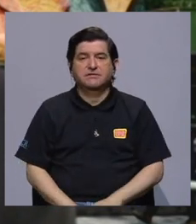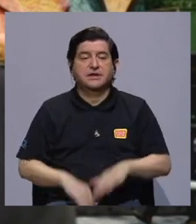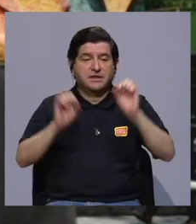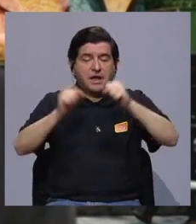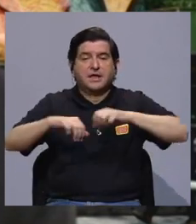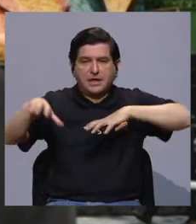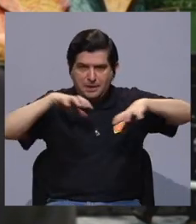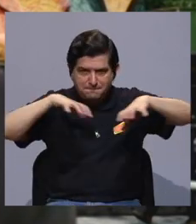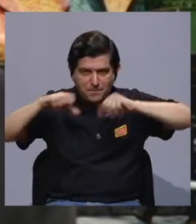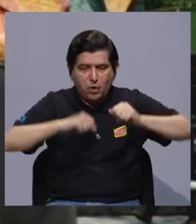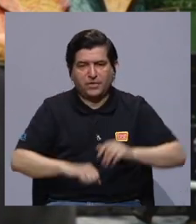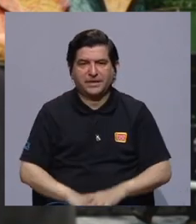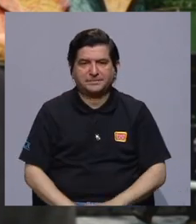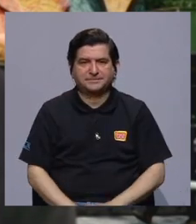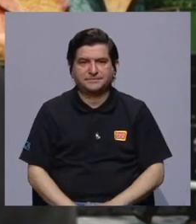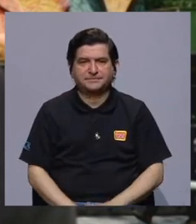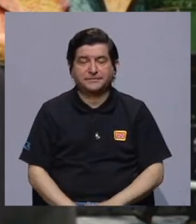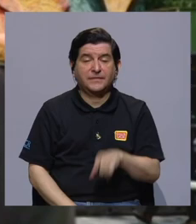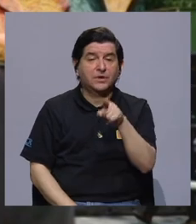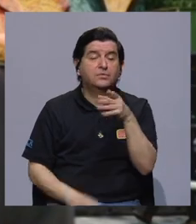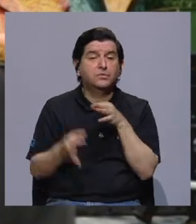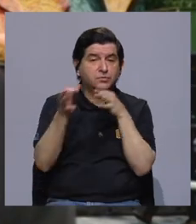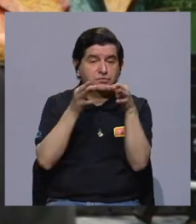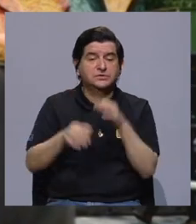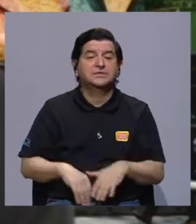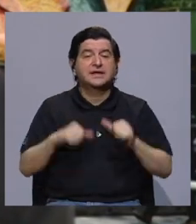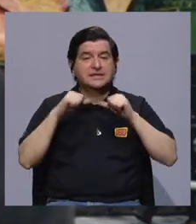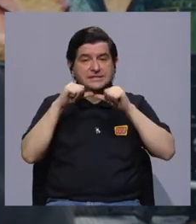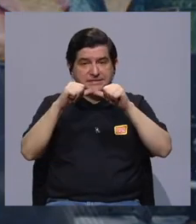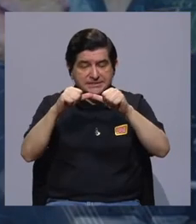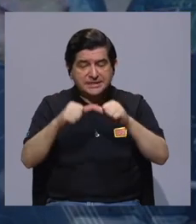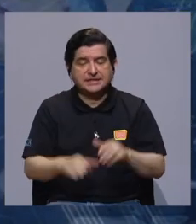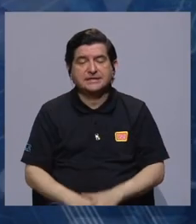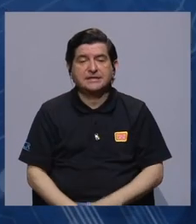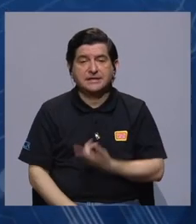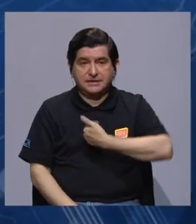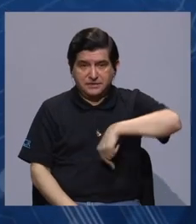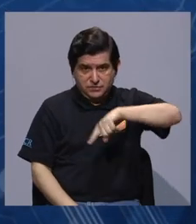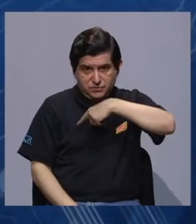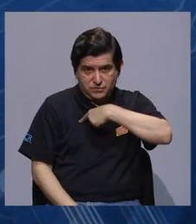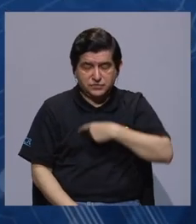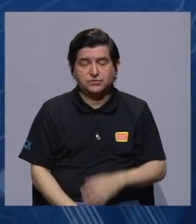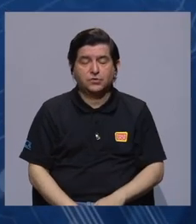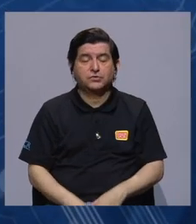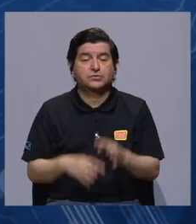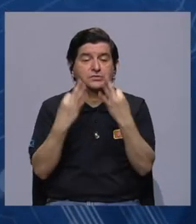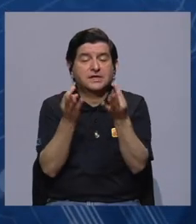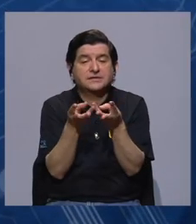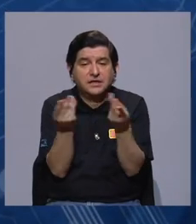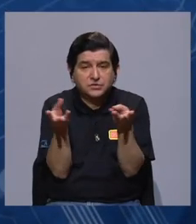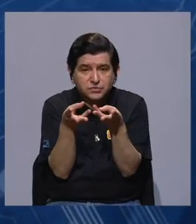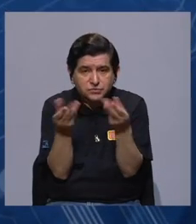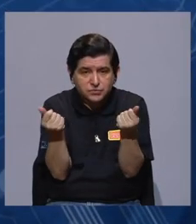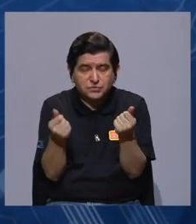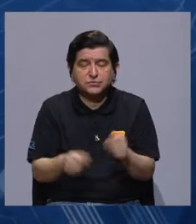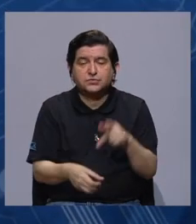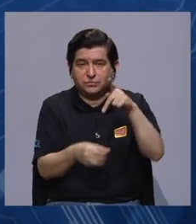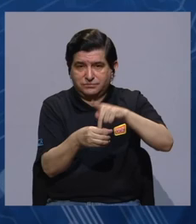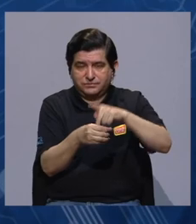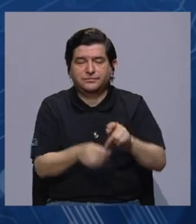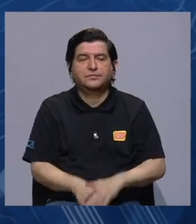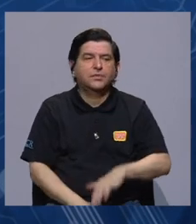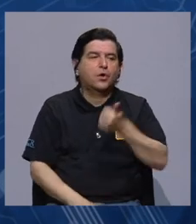y tenemos que poder actuar porque como bien usted lo dice, tenemos que seguir siendo parte de la solución y